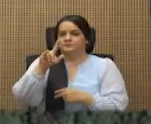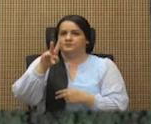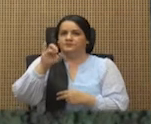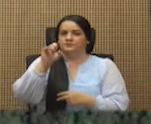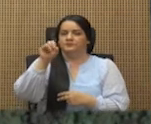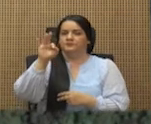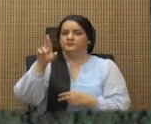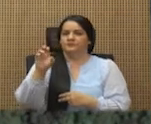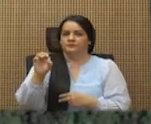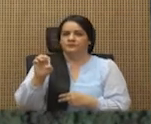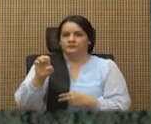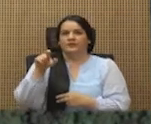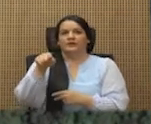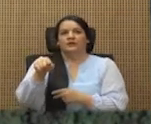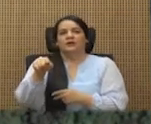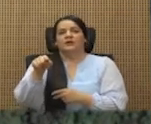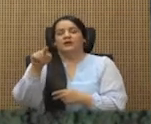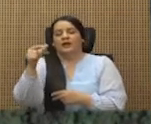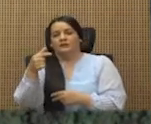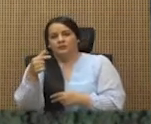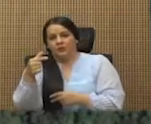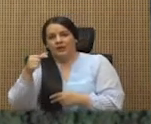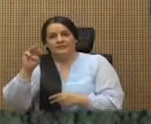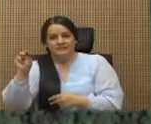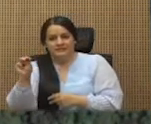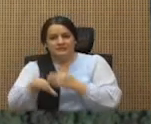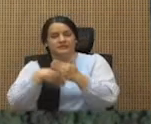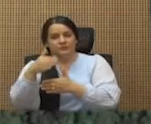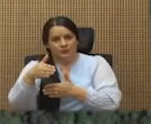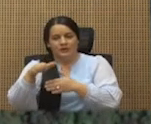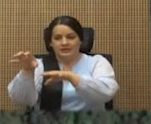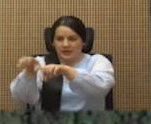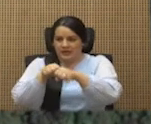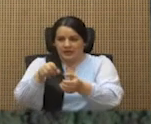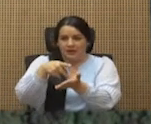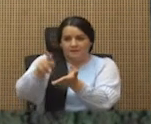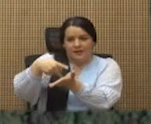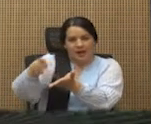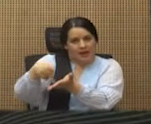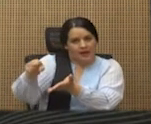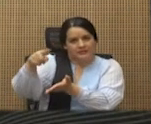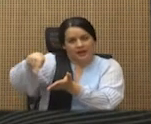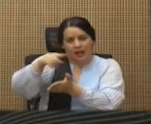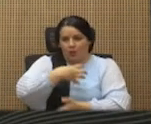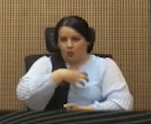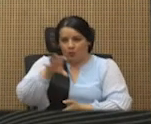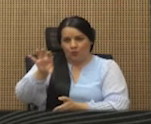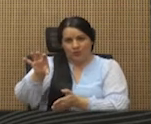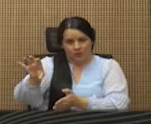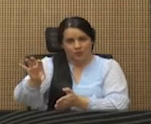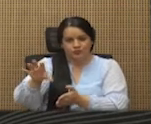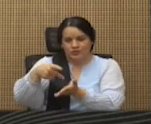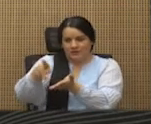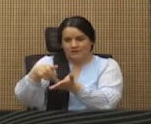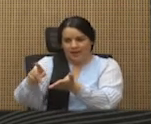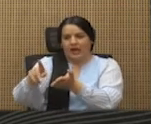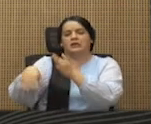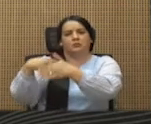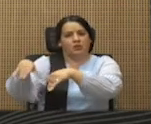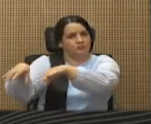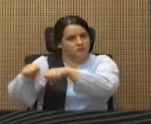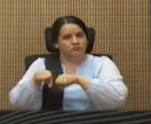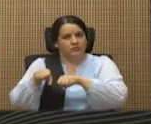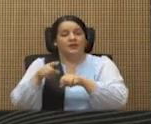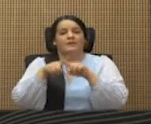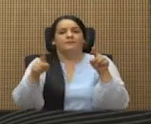después de expropiarlas y obviamente de pagárselas a sus dueños. Más bien ahora el INDER le está preguntando a la Sala